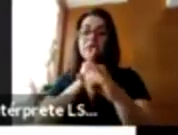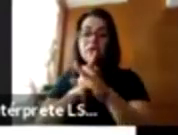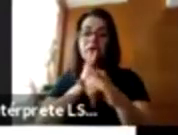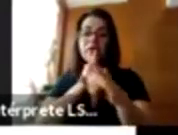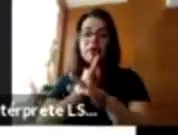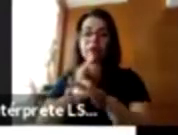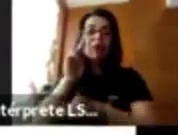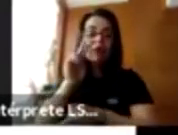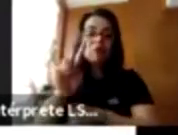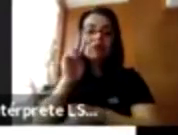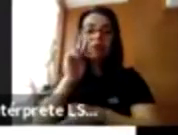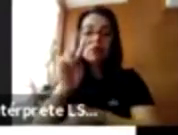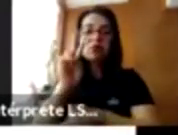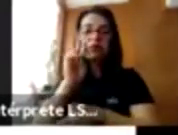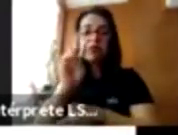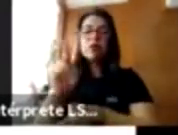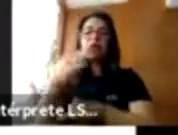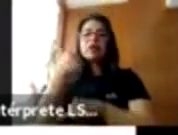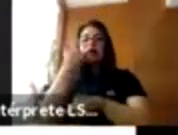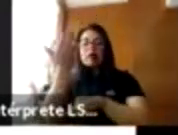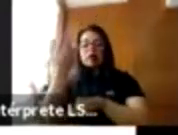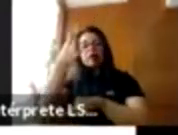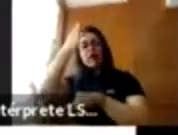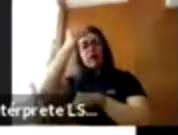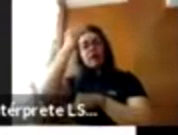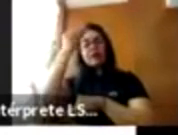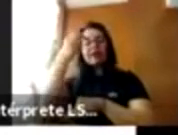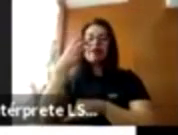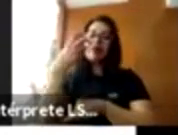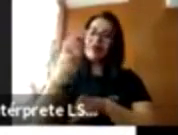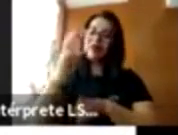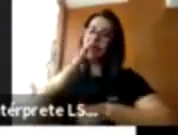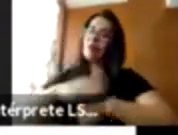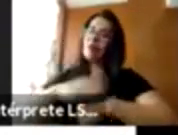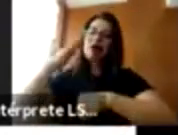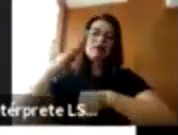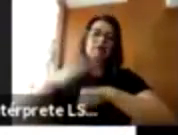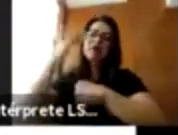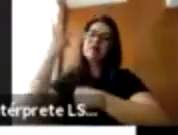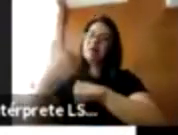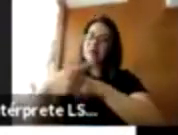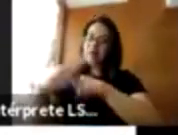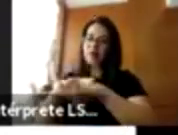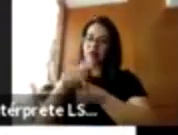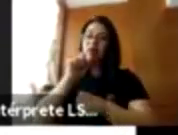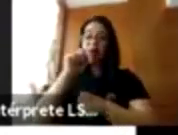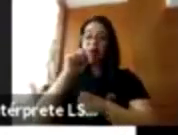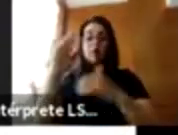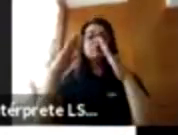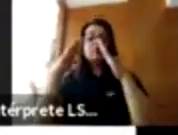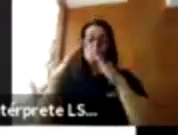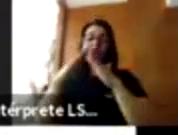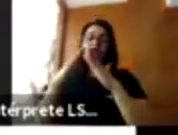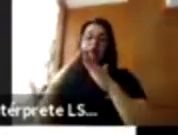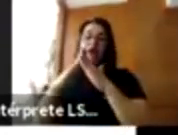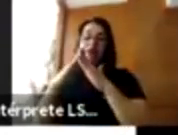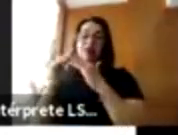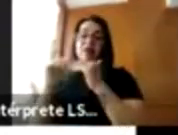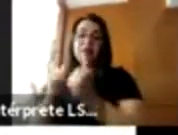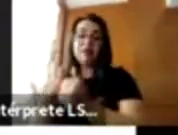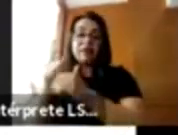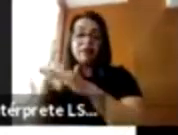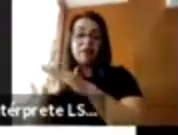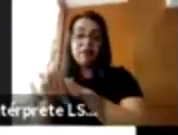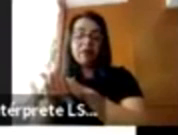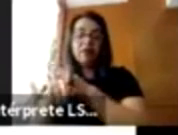tratando de aprender virtualmente y eso crea un otro riesgo. Y también en los hogares, con los desafíos